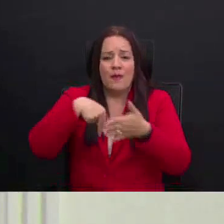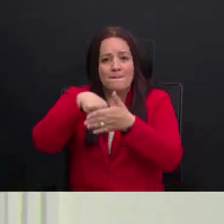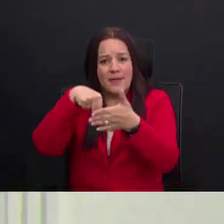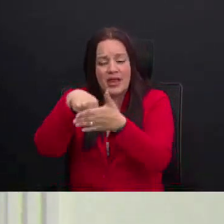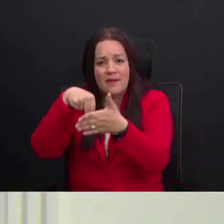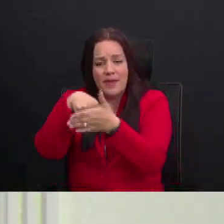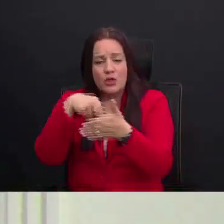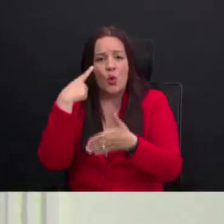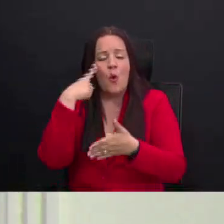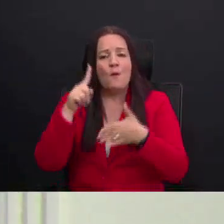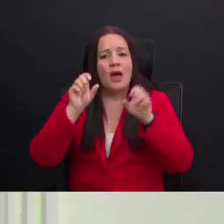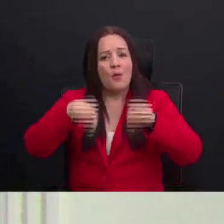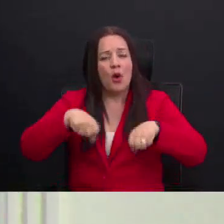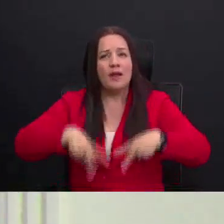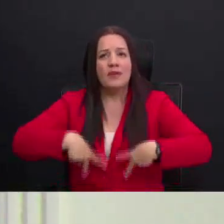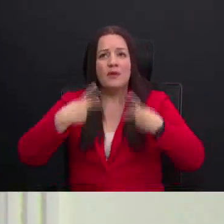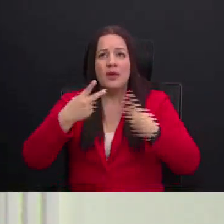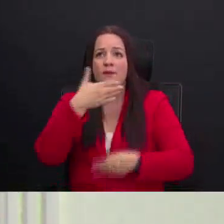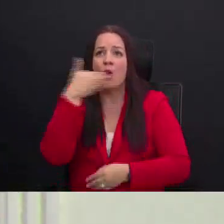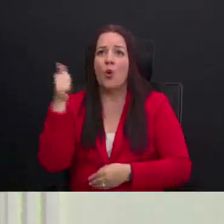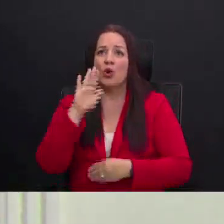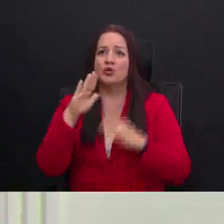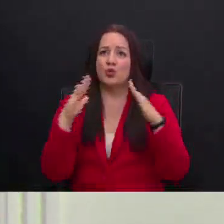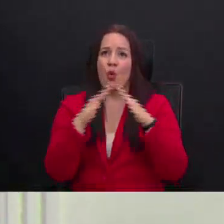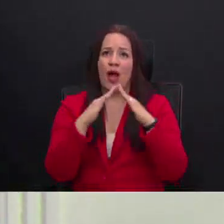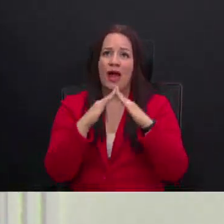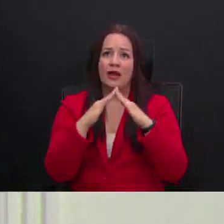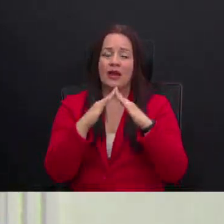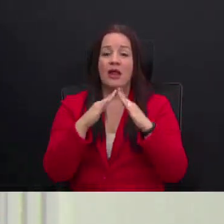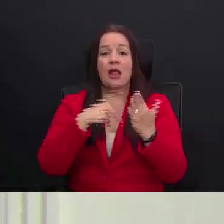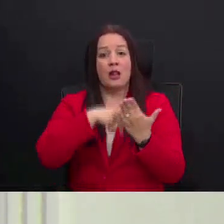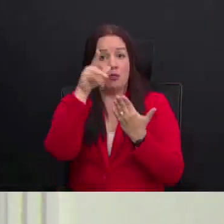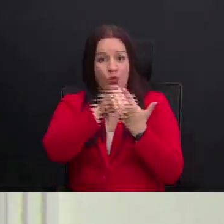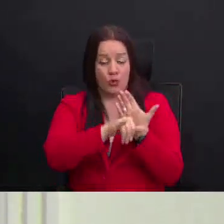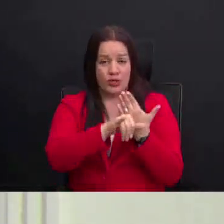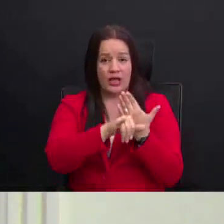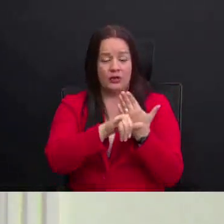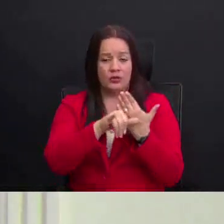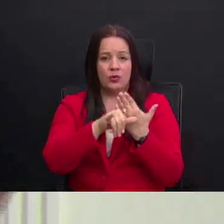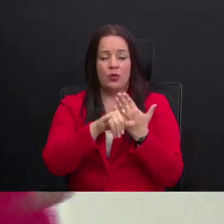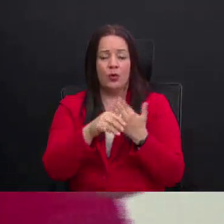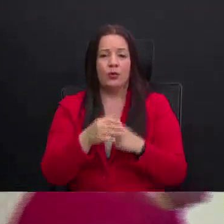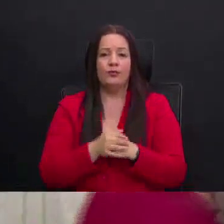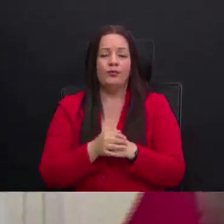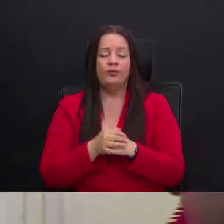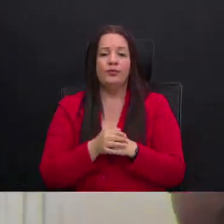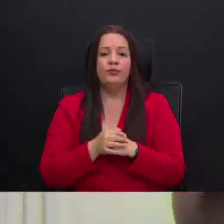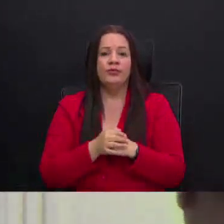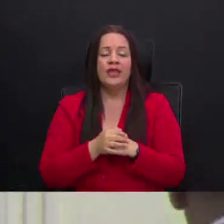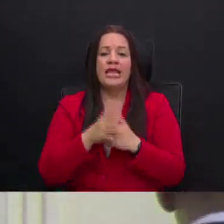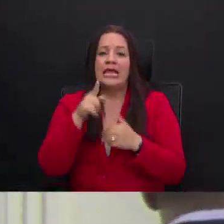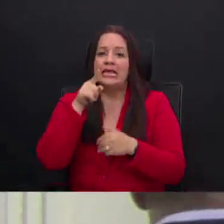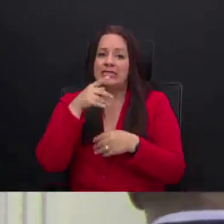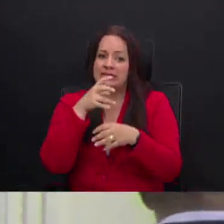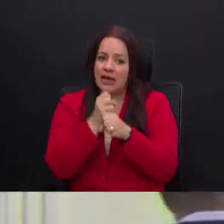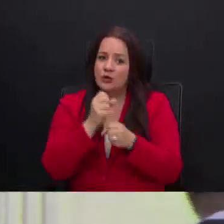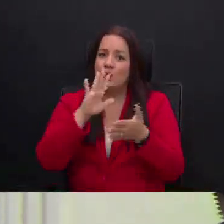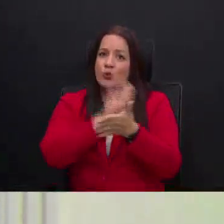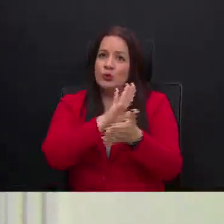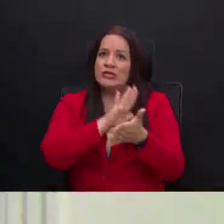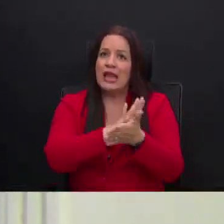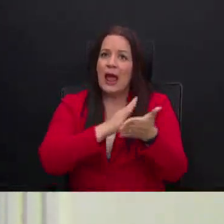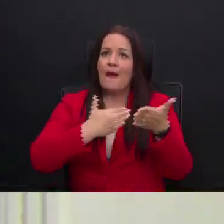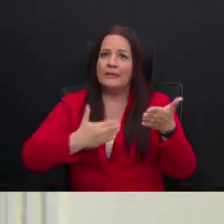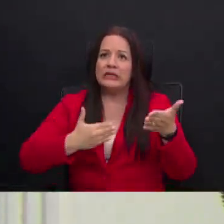para vivir mejor en su hogar. Este proyecto ha sido en un trámite, diría, bastante